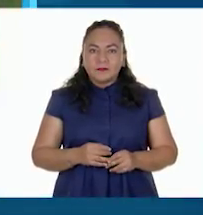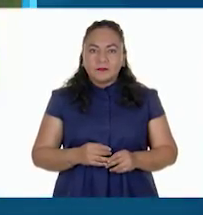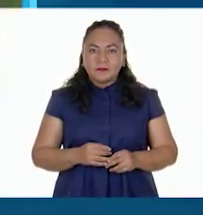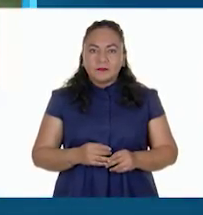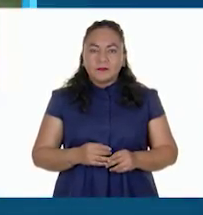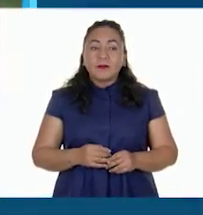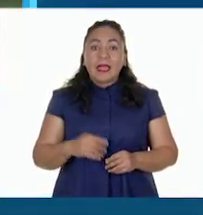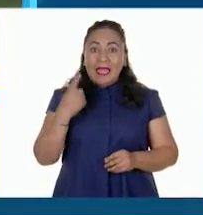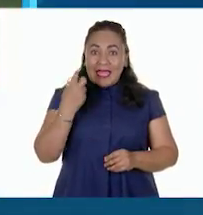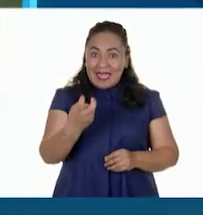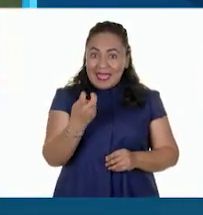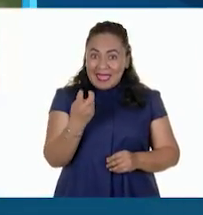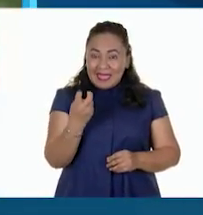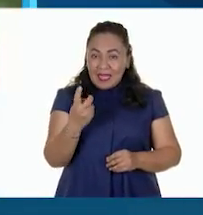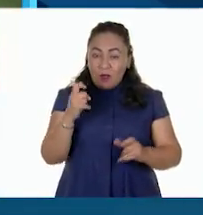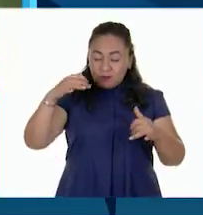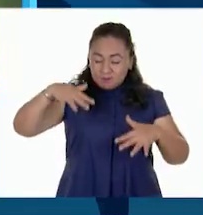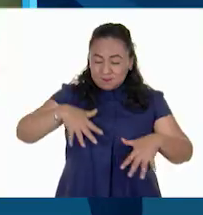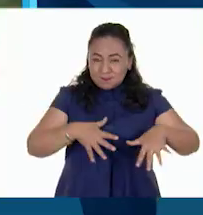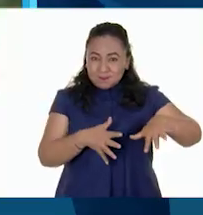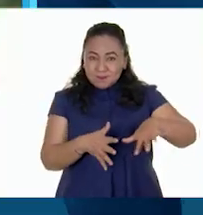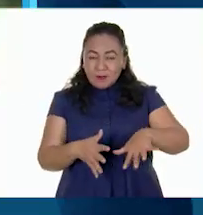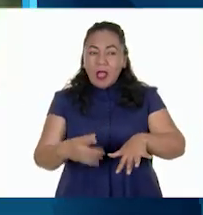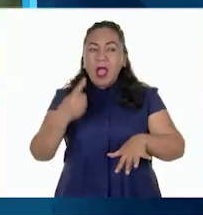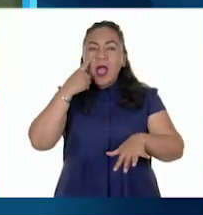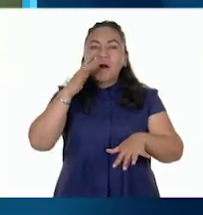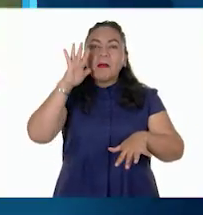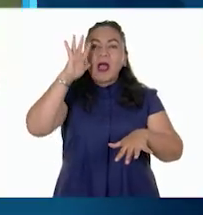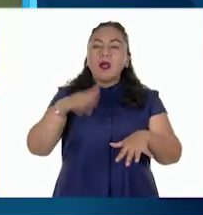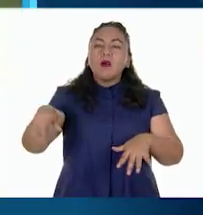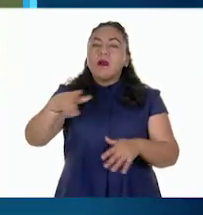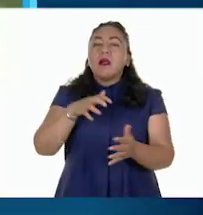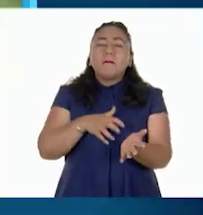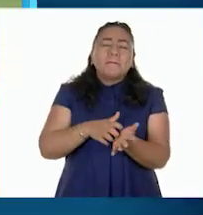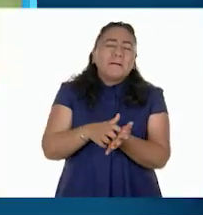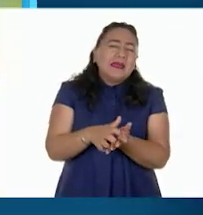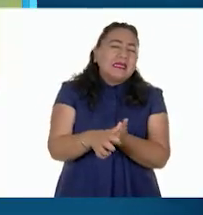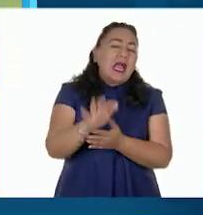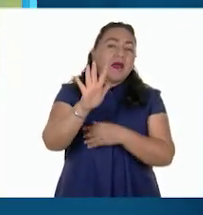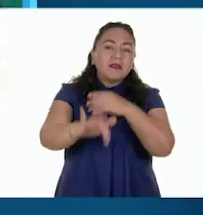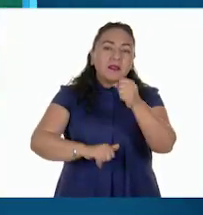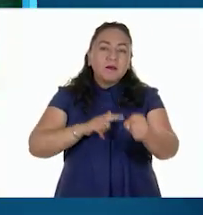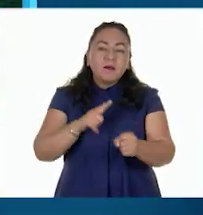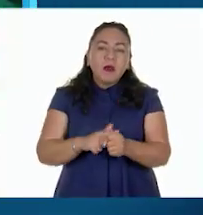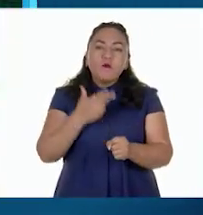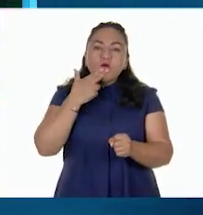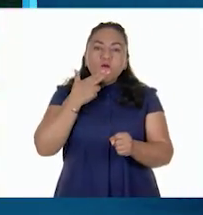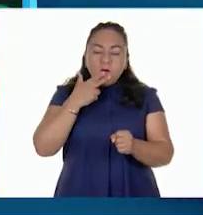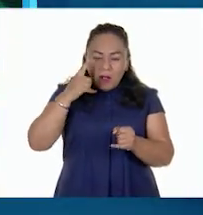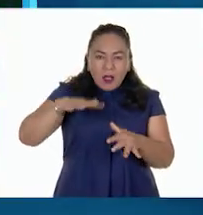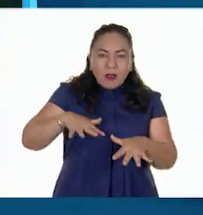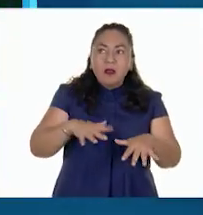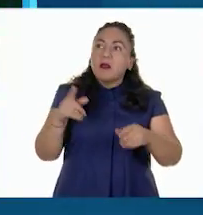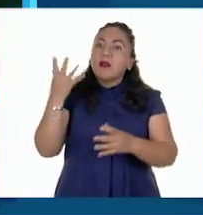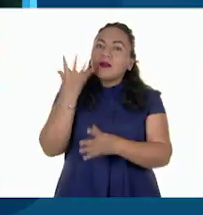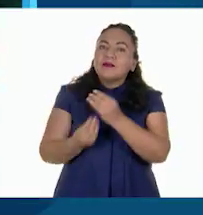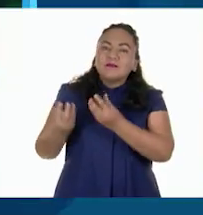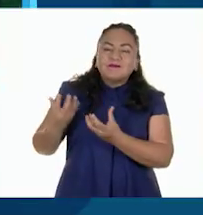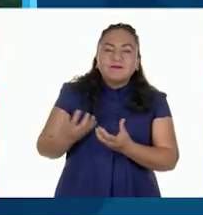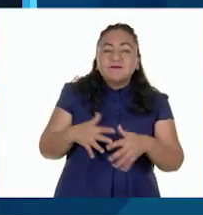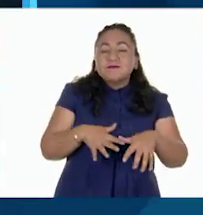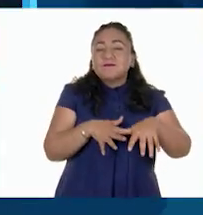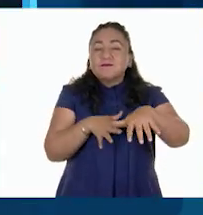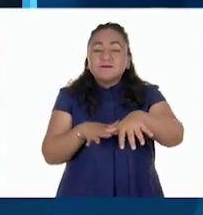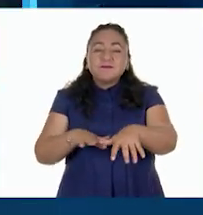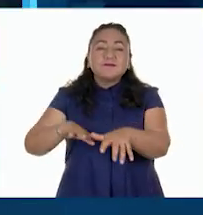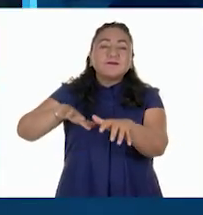Estas corrientes son utilizadas como enormes carreteras submarinas por miles de animales, sobre todo en las grandes migraciones, ya que les permite